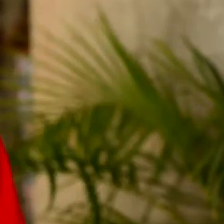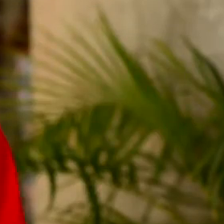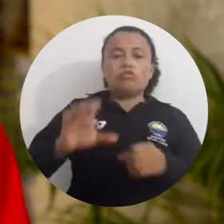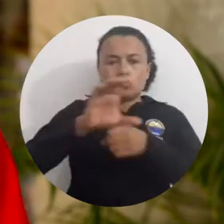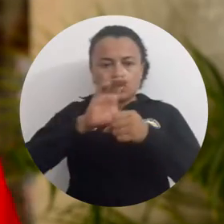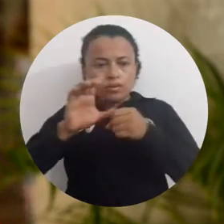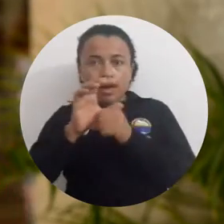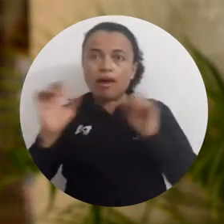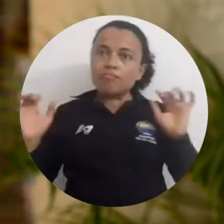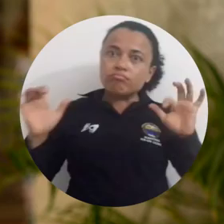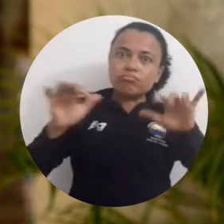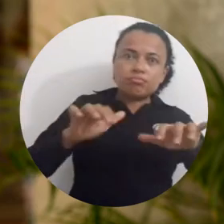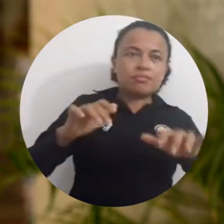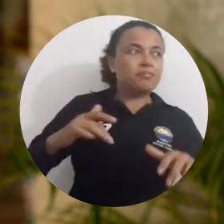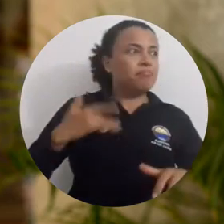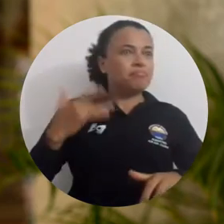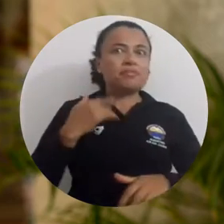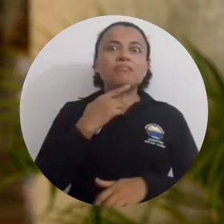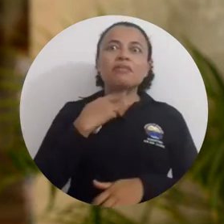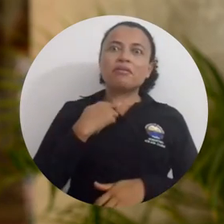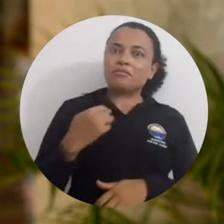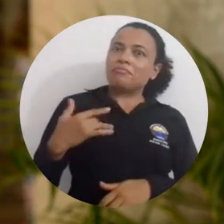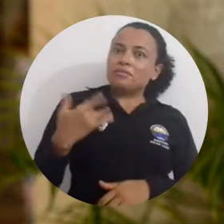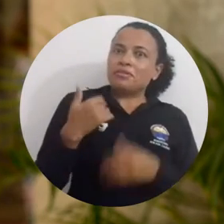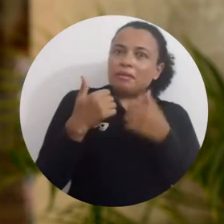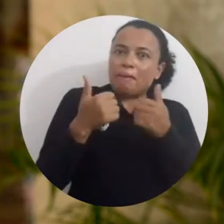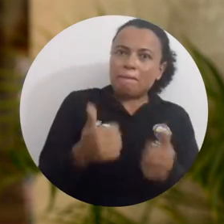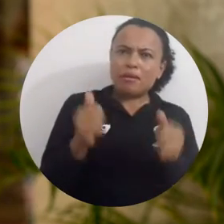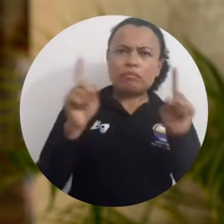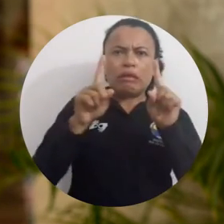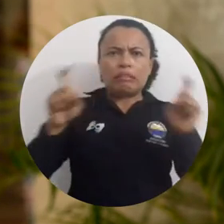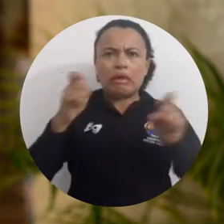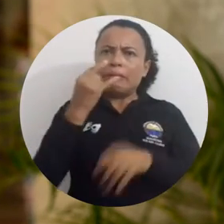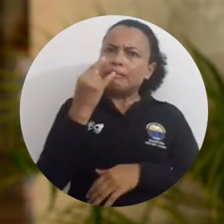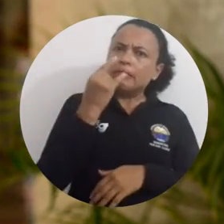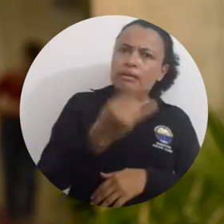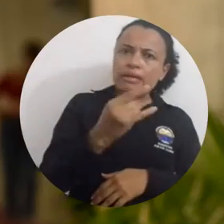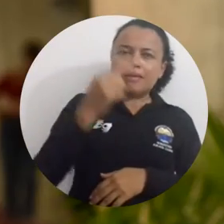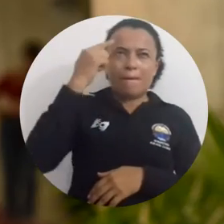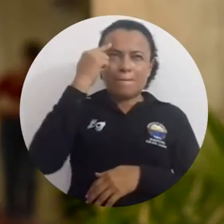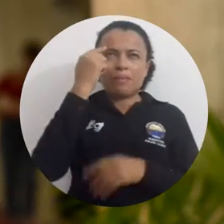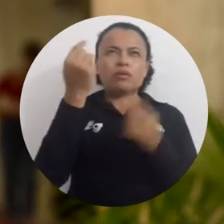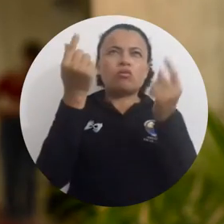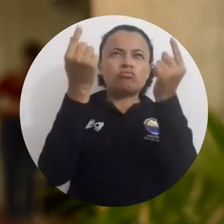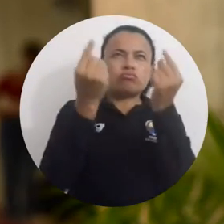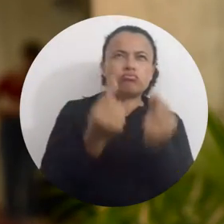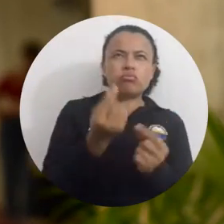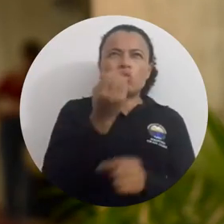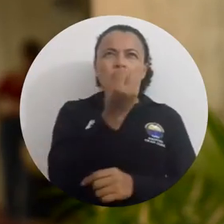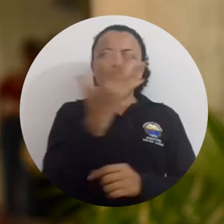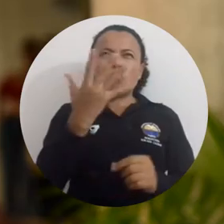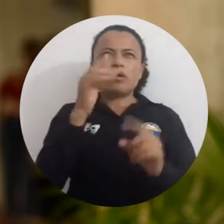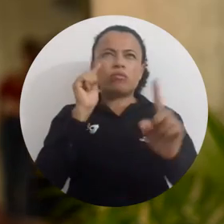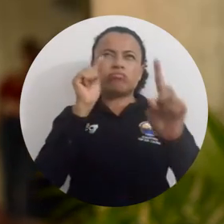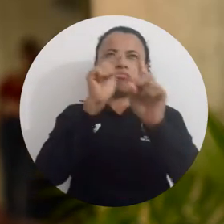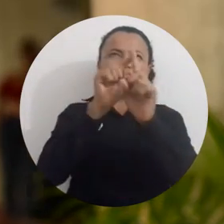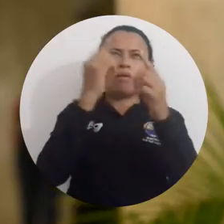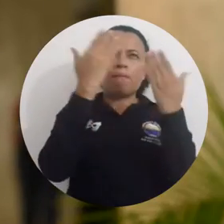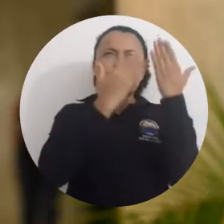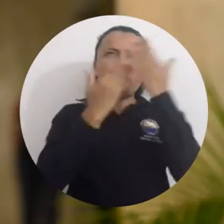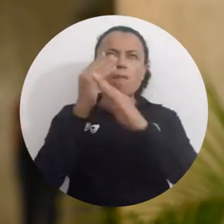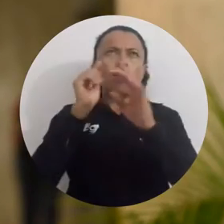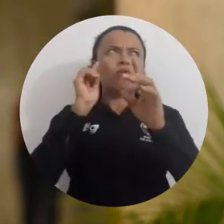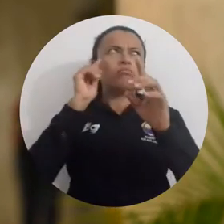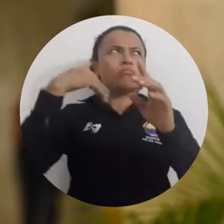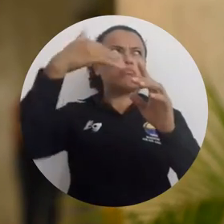Pues la ciudad y el Congreso muy acogible, muy agradable. Es un área bastante interesante.